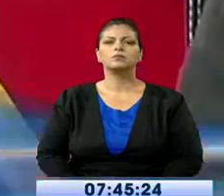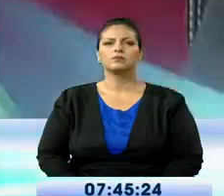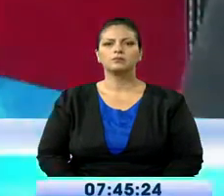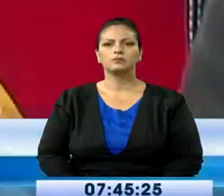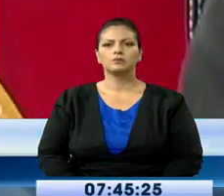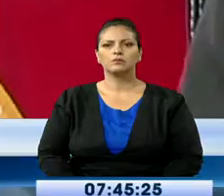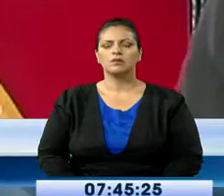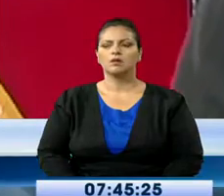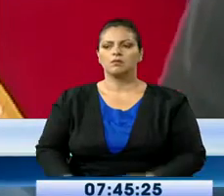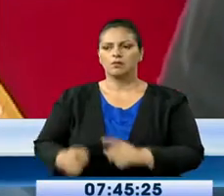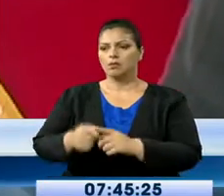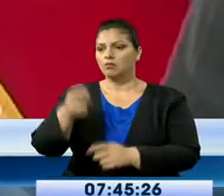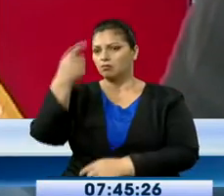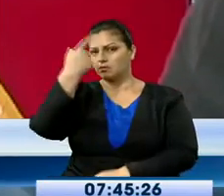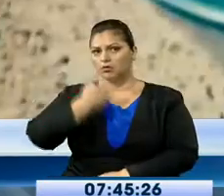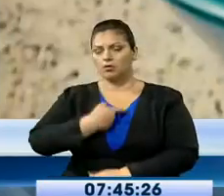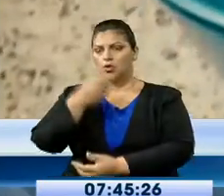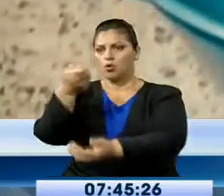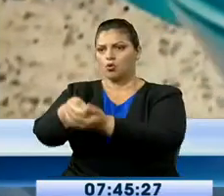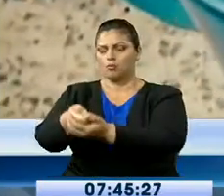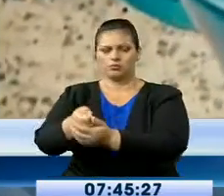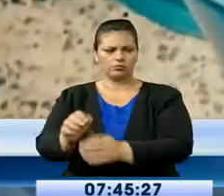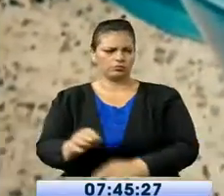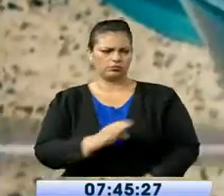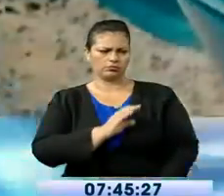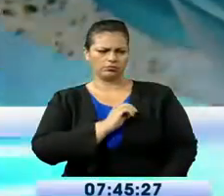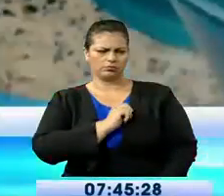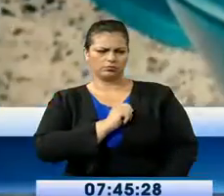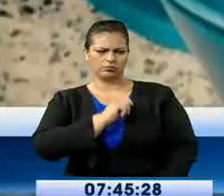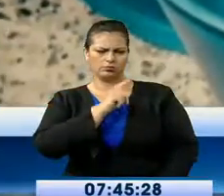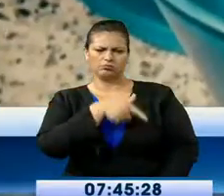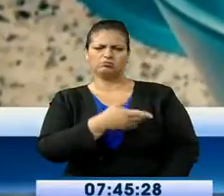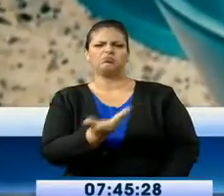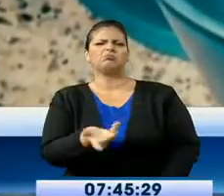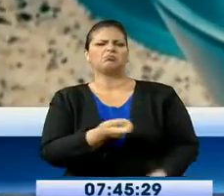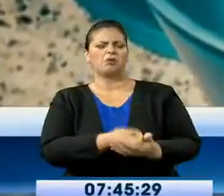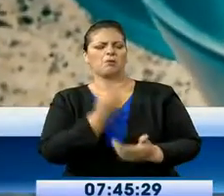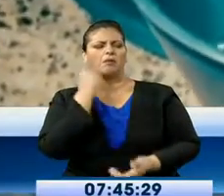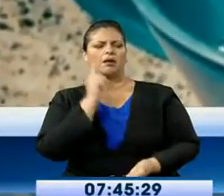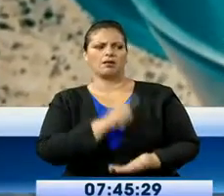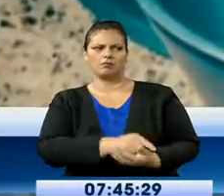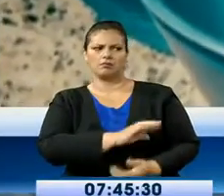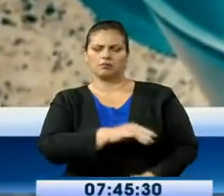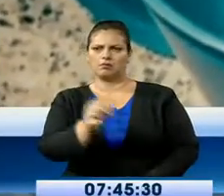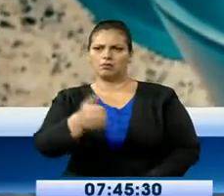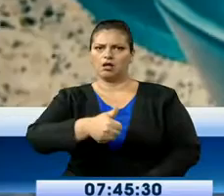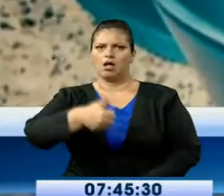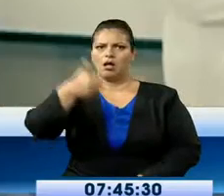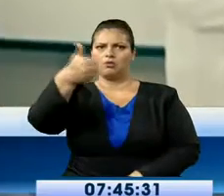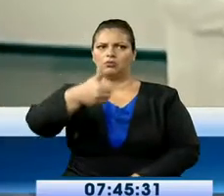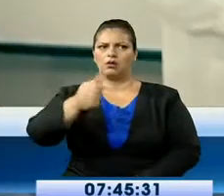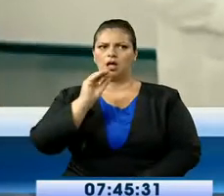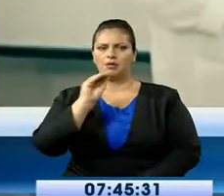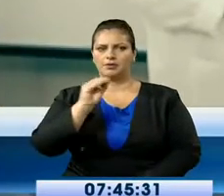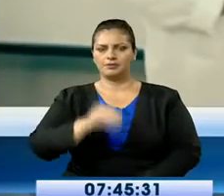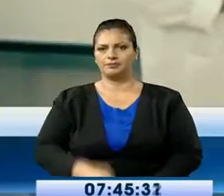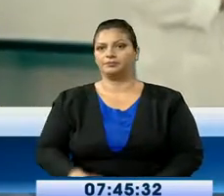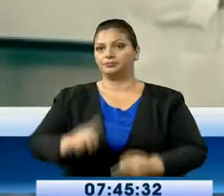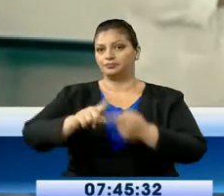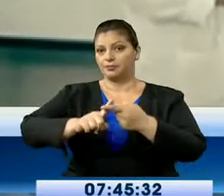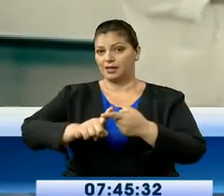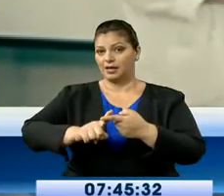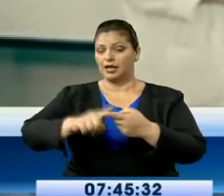a conocimiento de la autoridad competente. Sin embargo, hay un tercer ácido, el nítrico, que según la profesora se